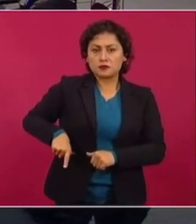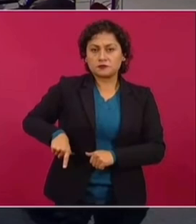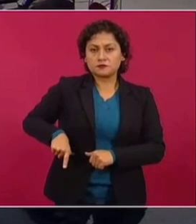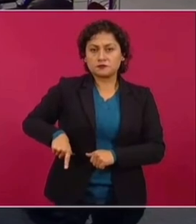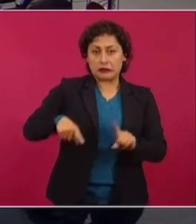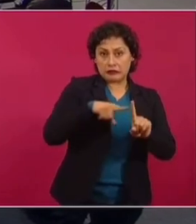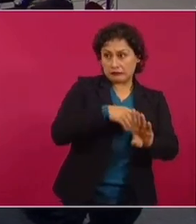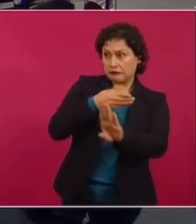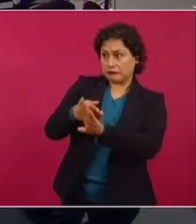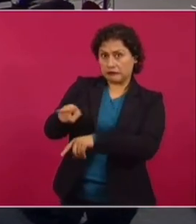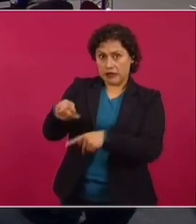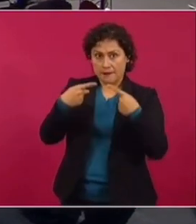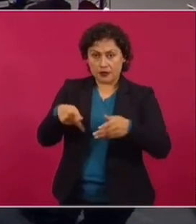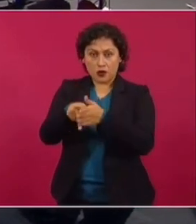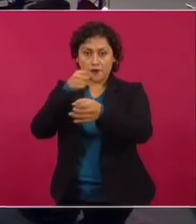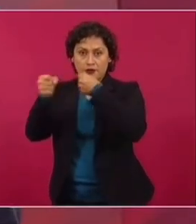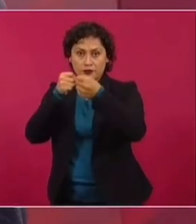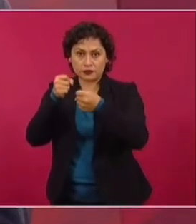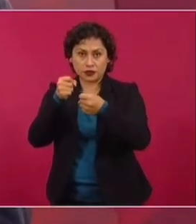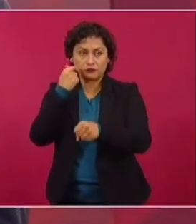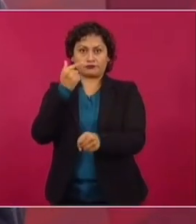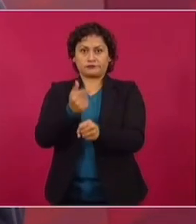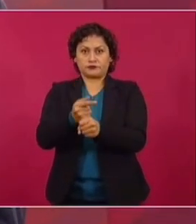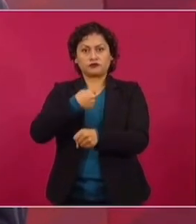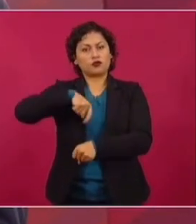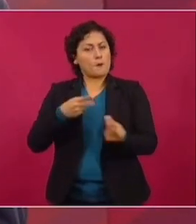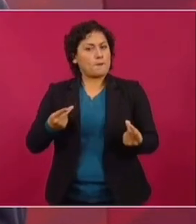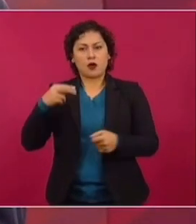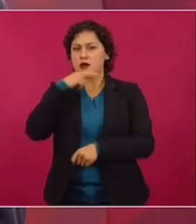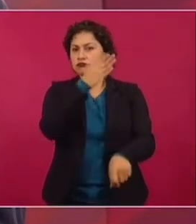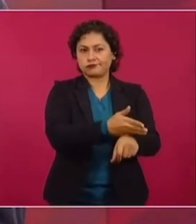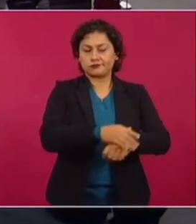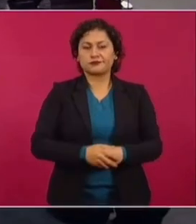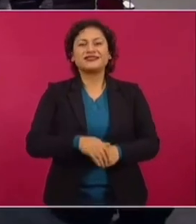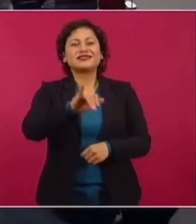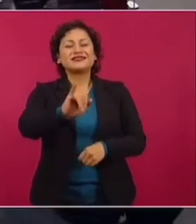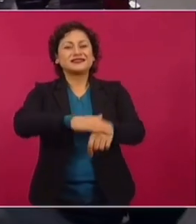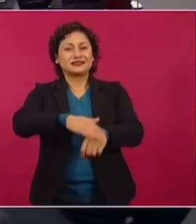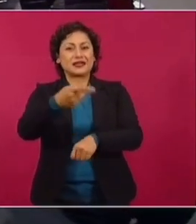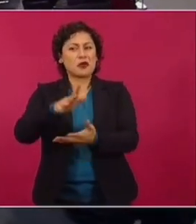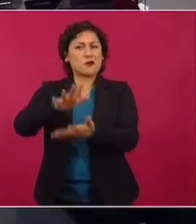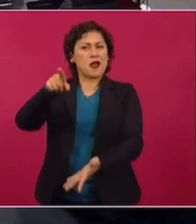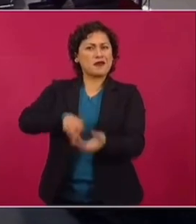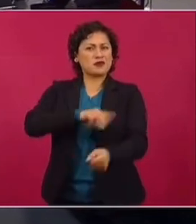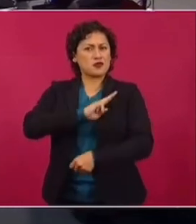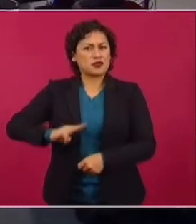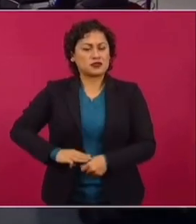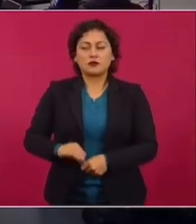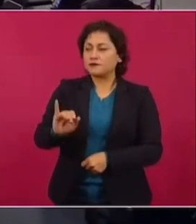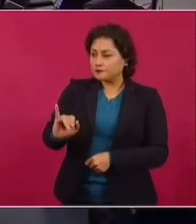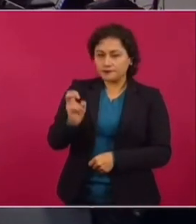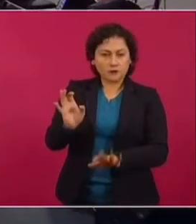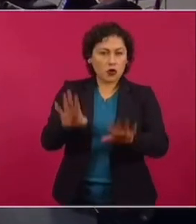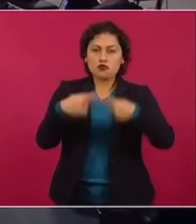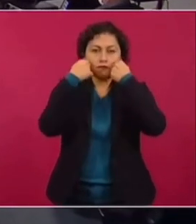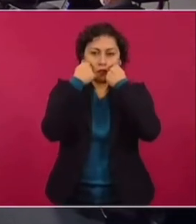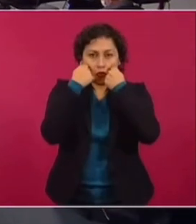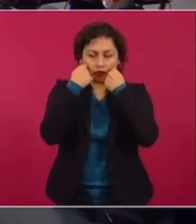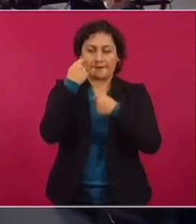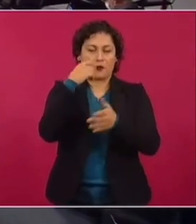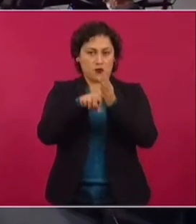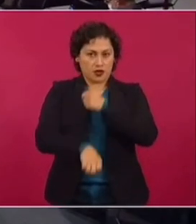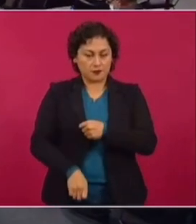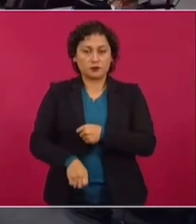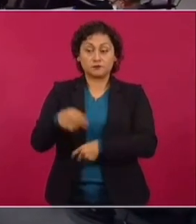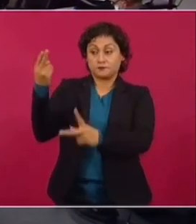agrede a un periodista, de inmediato actuamos. Pero la mayoría se da en los municipios y en los Estados pero aunque se trate de municipios, si hay un asesinato,